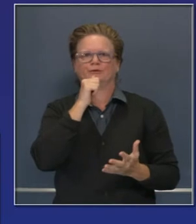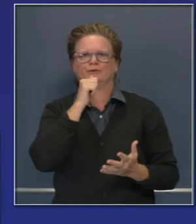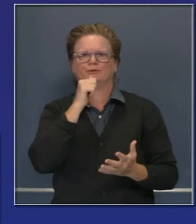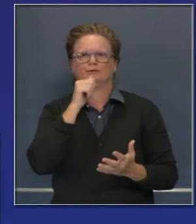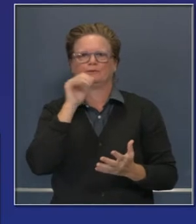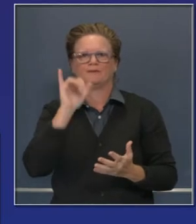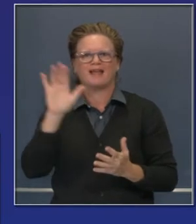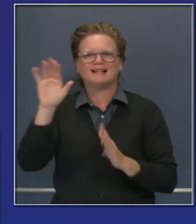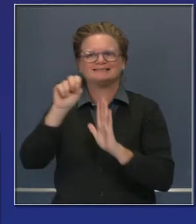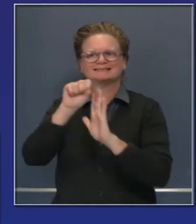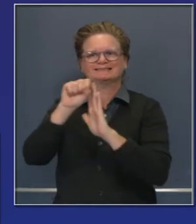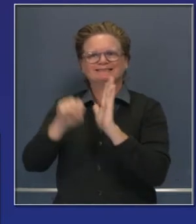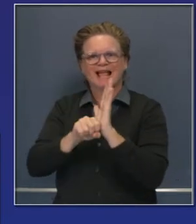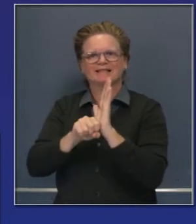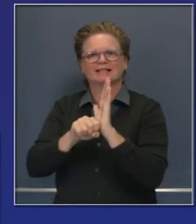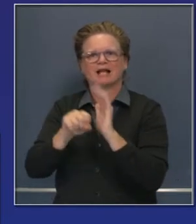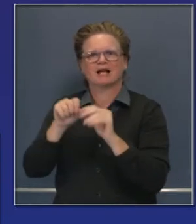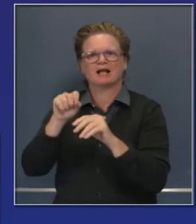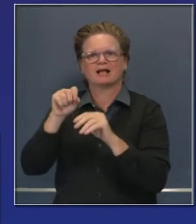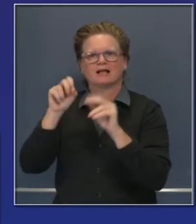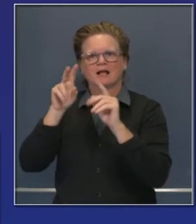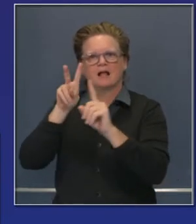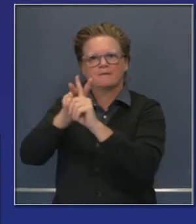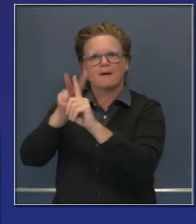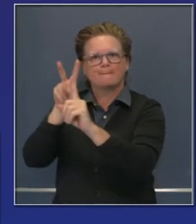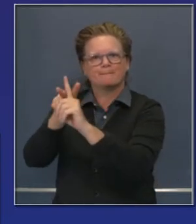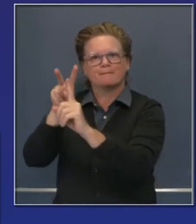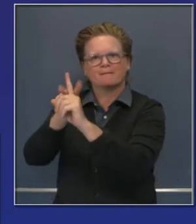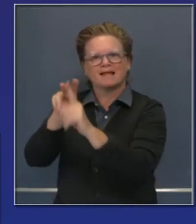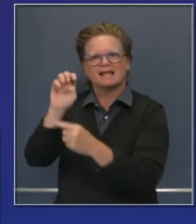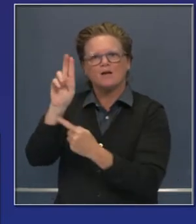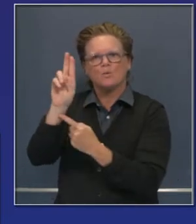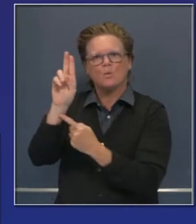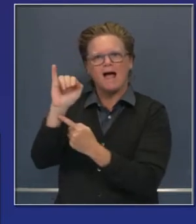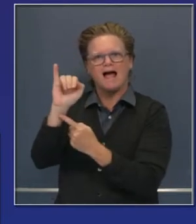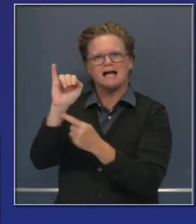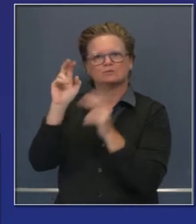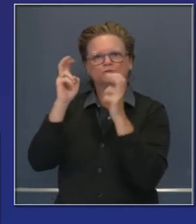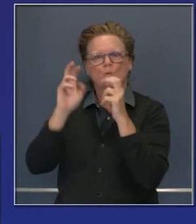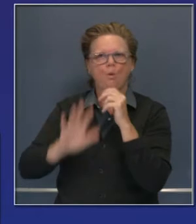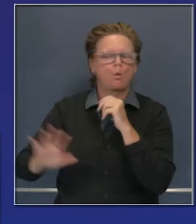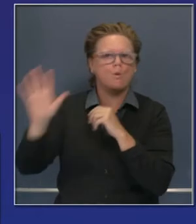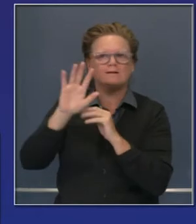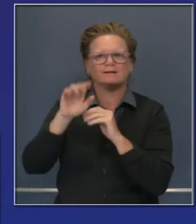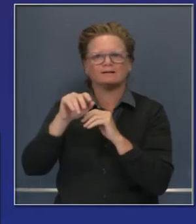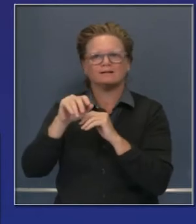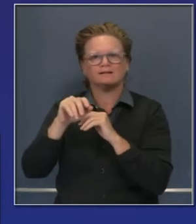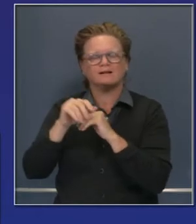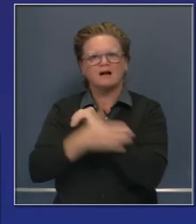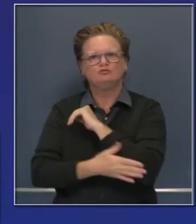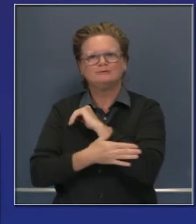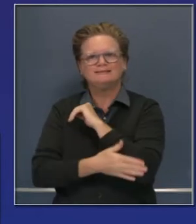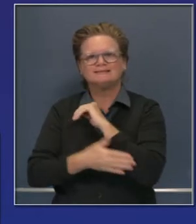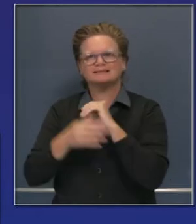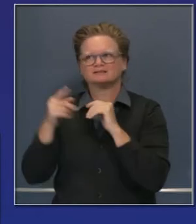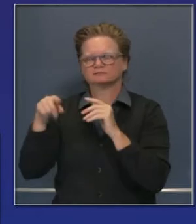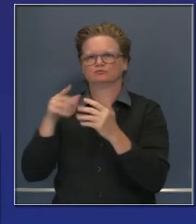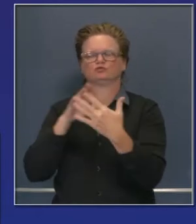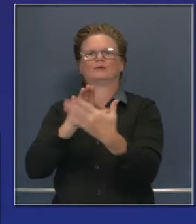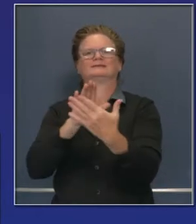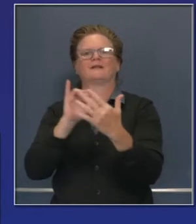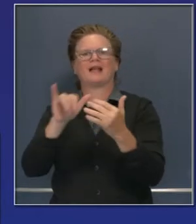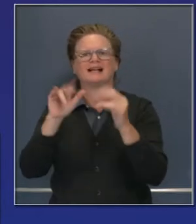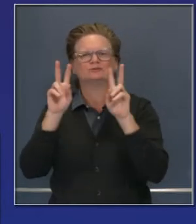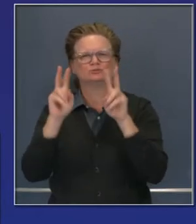adjudicar. Y digo adjudicar porque estamos adjudicando fraude. Hemos tenido estafas de fraudes a lo ancho de los Estados